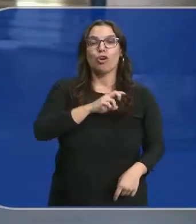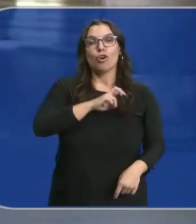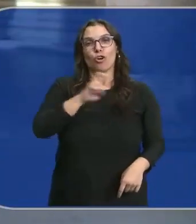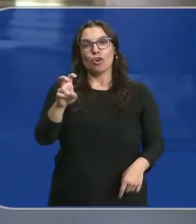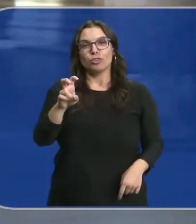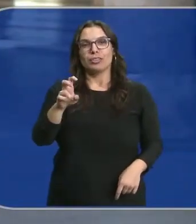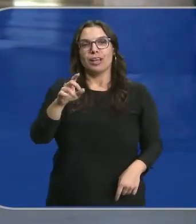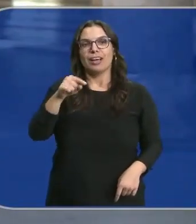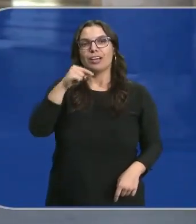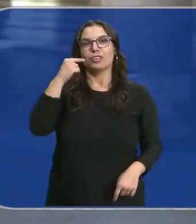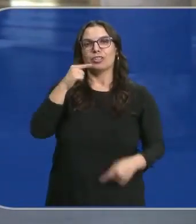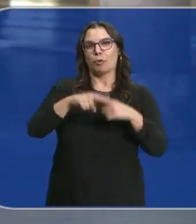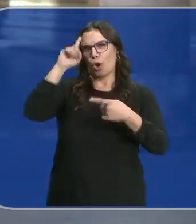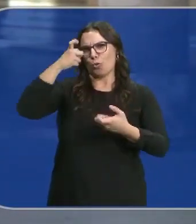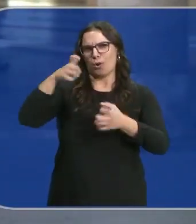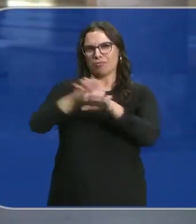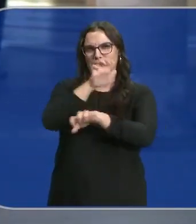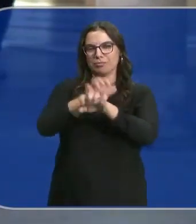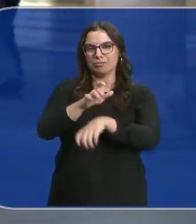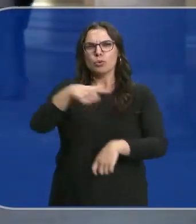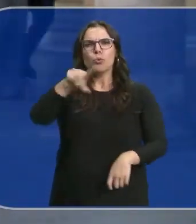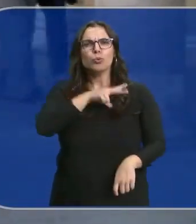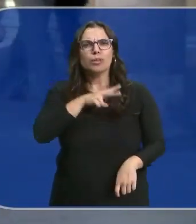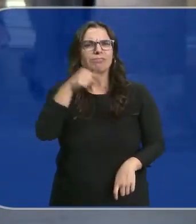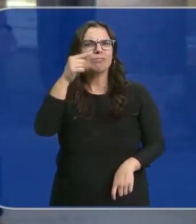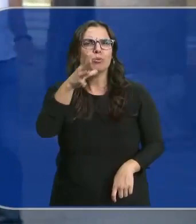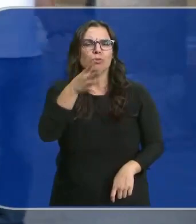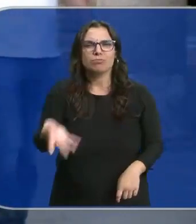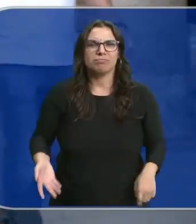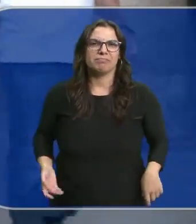aquellas que nos vuelven locos. ¿Y ustedes, por qué sonríen?